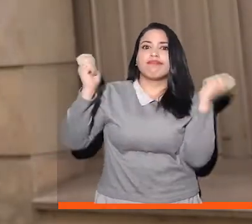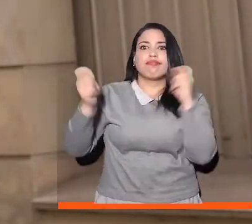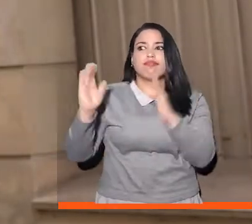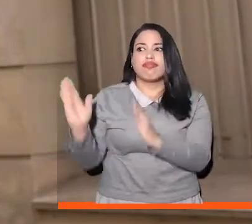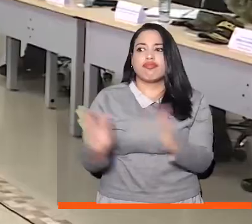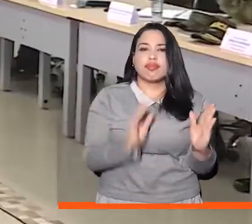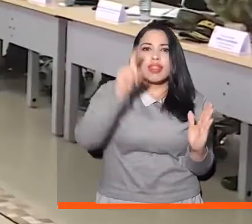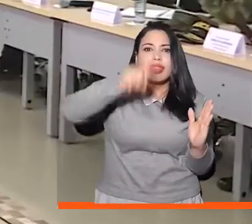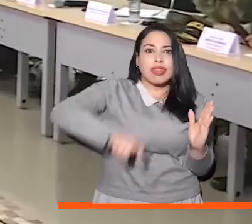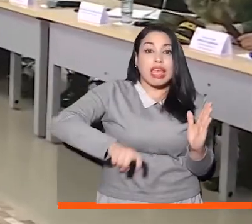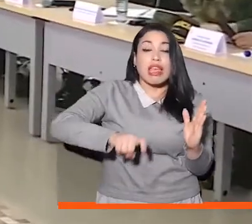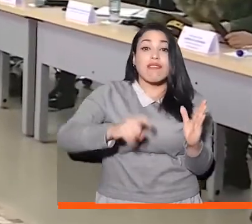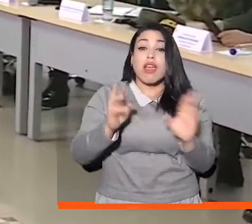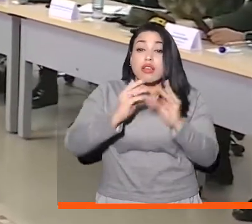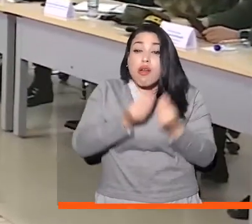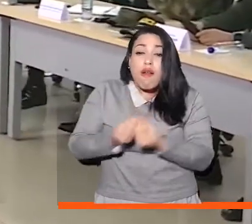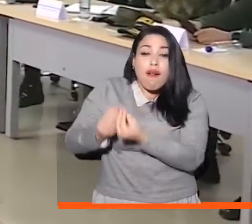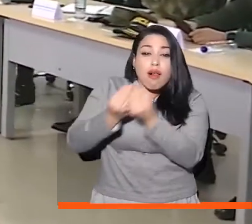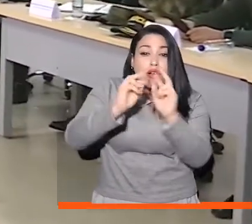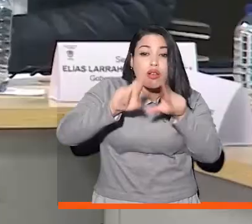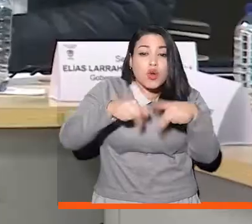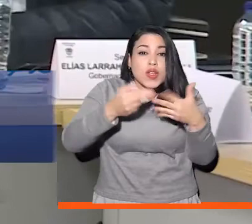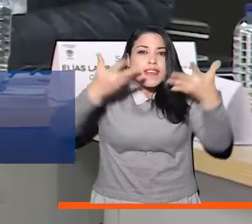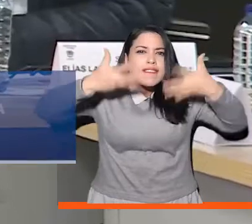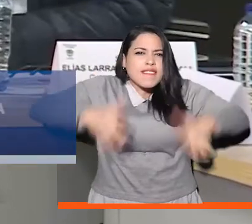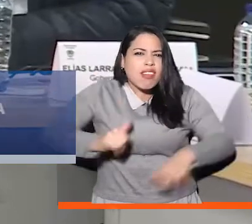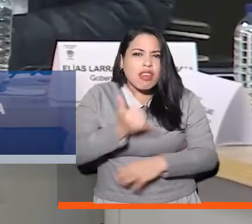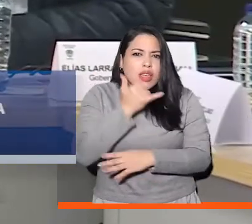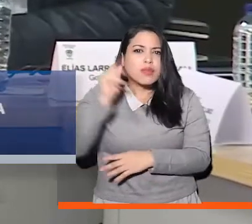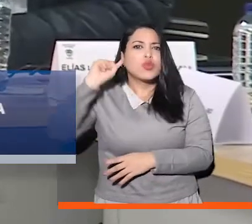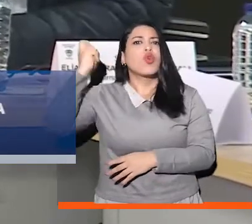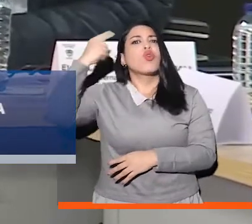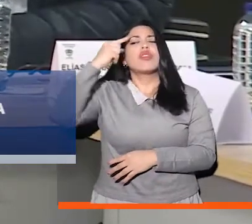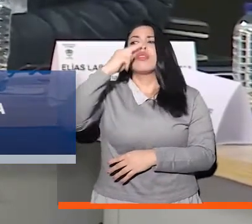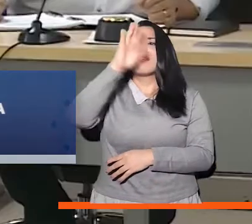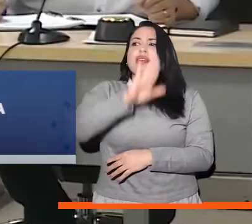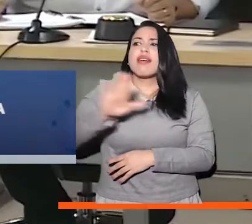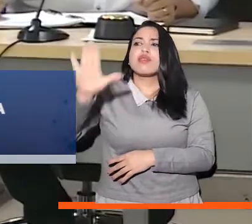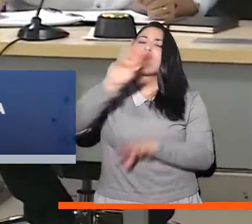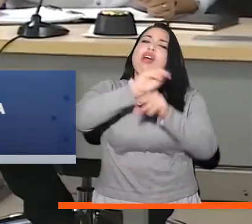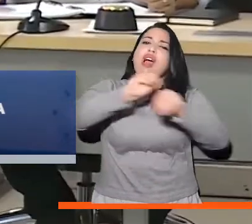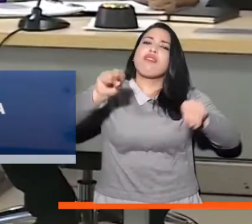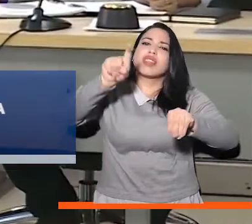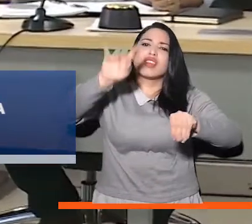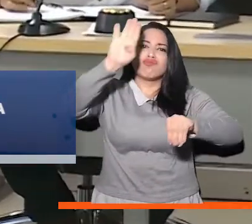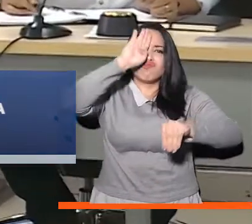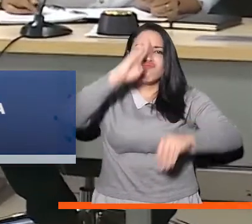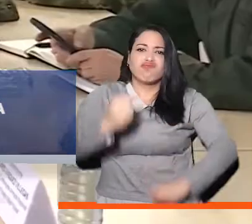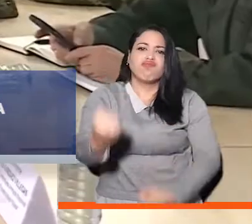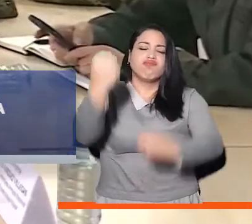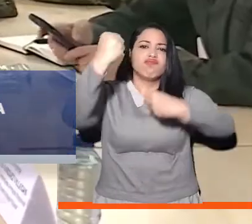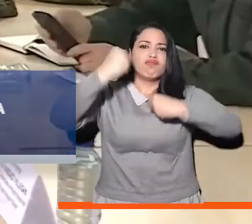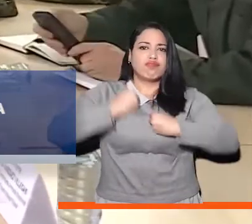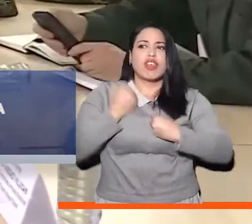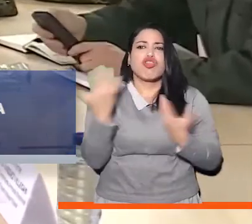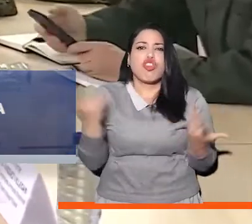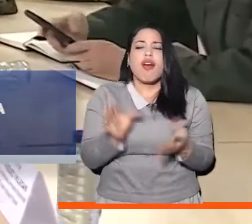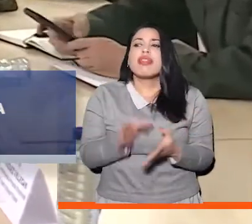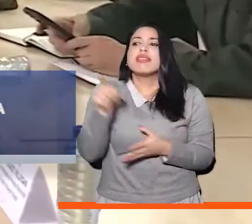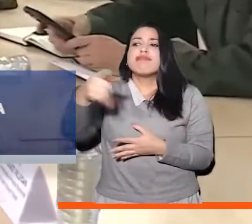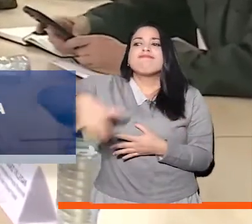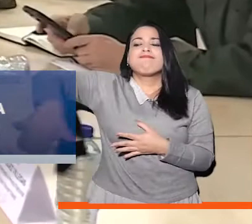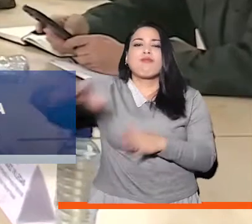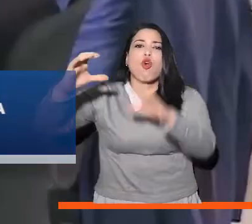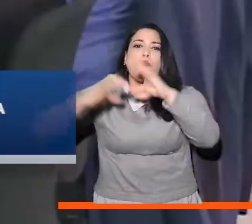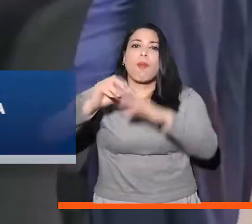público de esta región Al término de este Consejo de Seguridad el gobierno nacional anunció la asistencia militar en Popayán